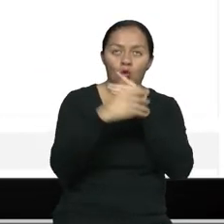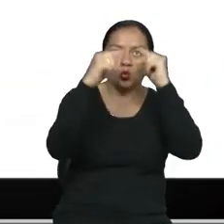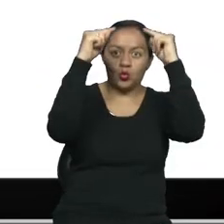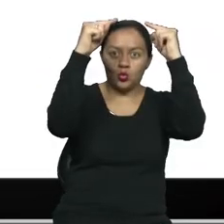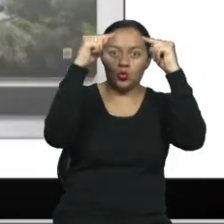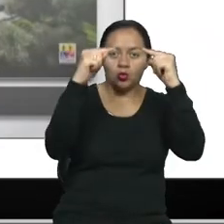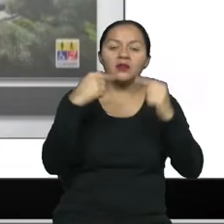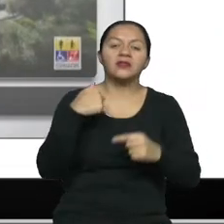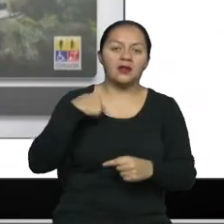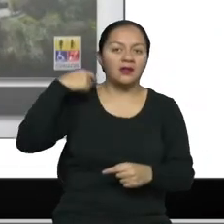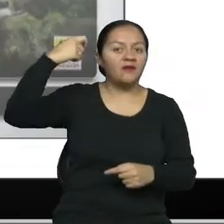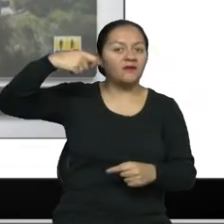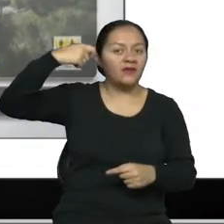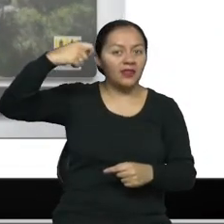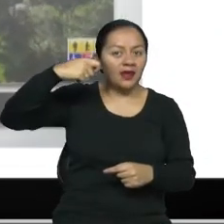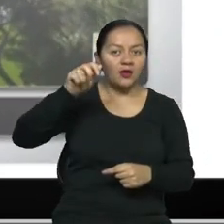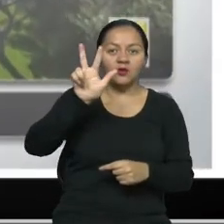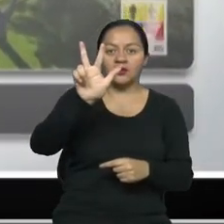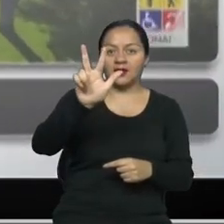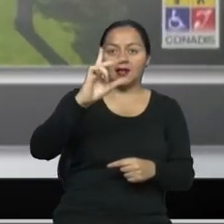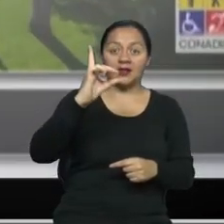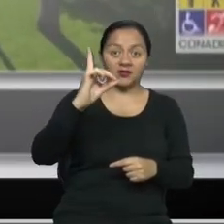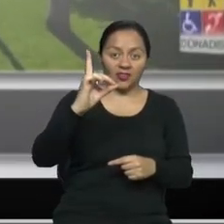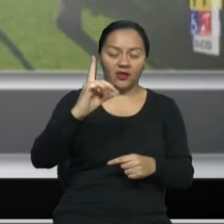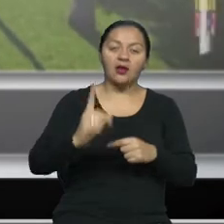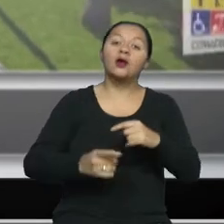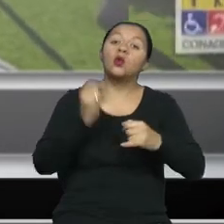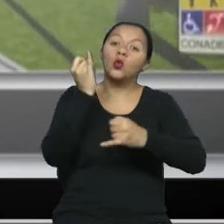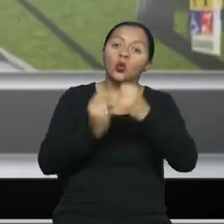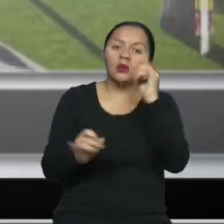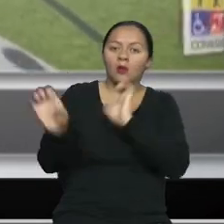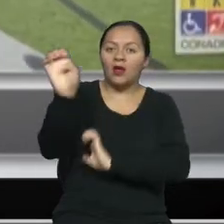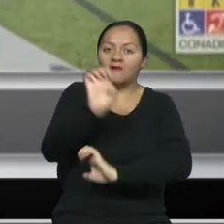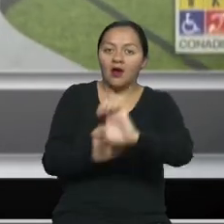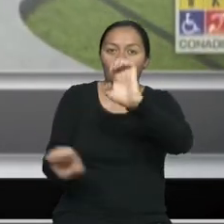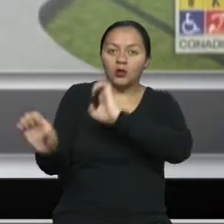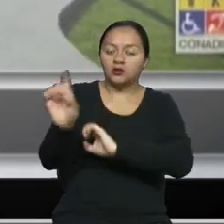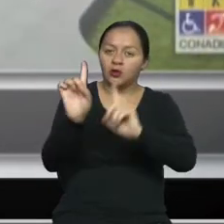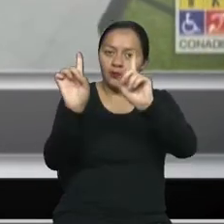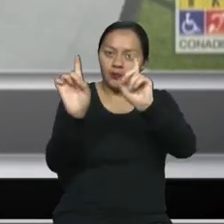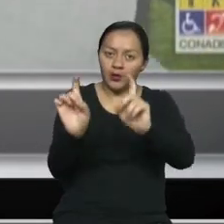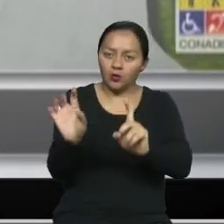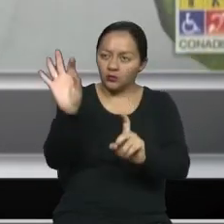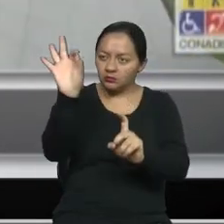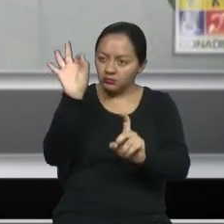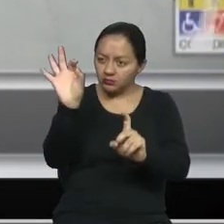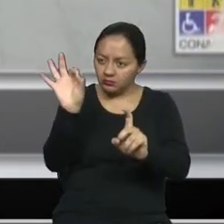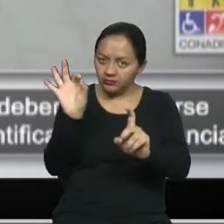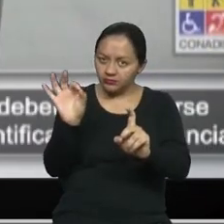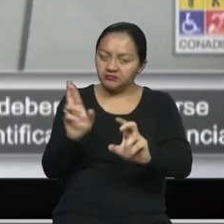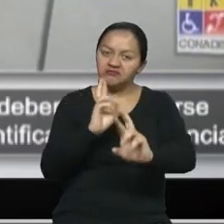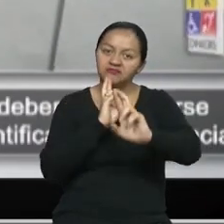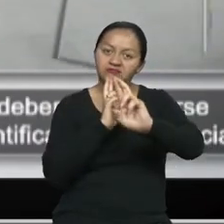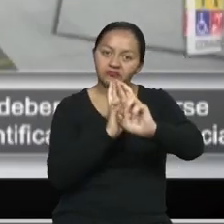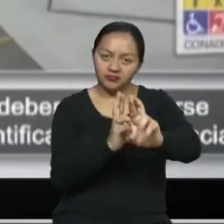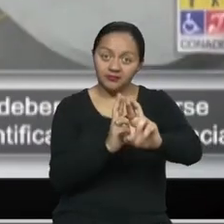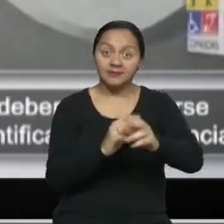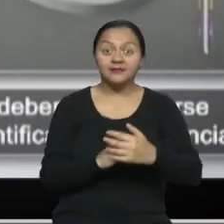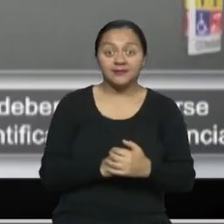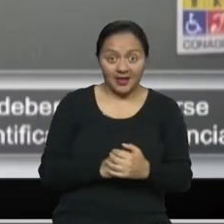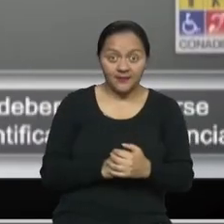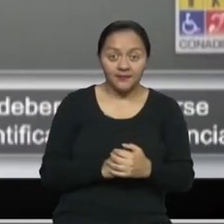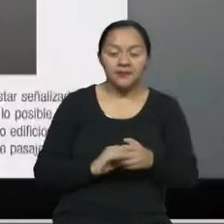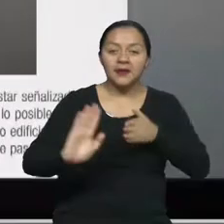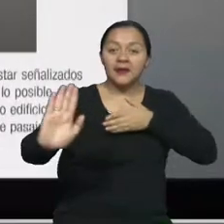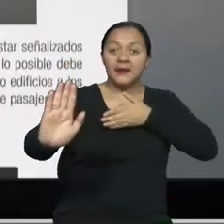videos tutoriales en 3D y una evaluación con cuestionarios de opción múltiple y bibliografía de referencia. Al